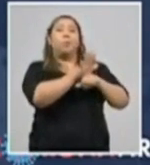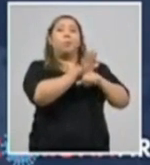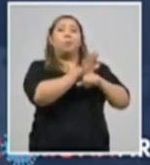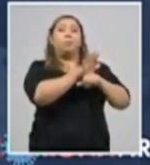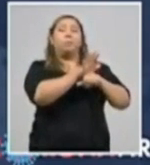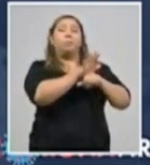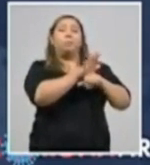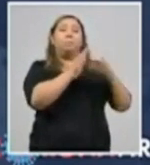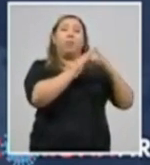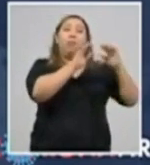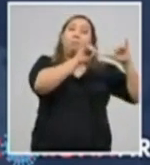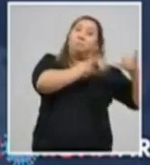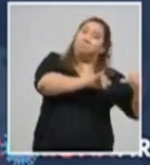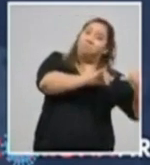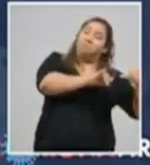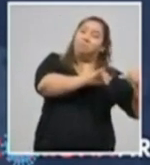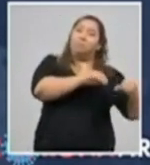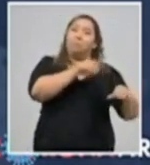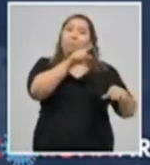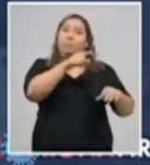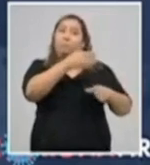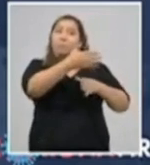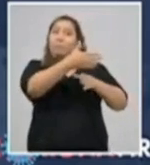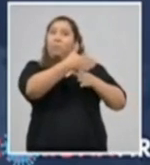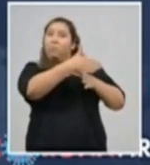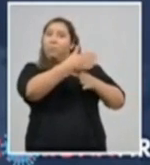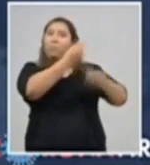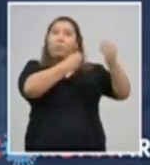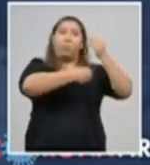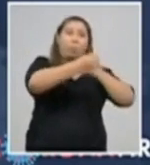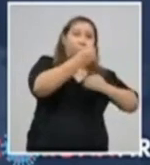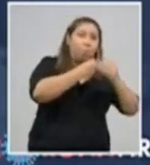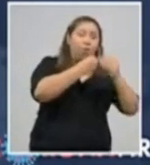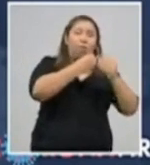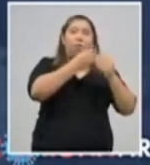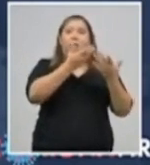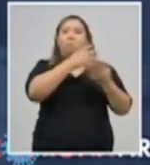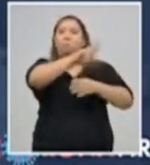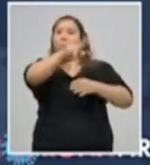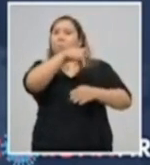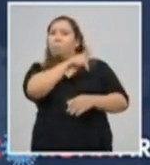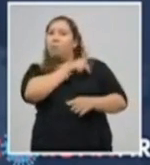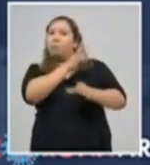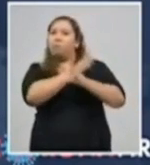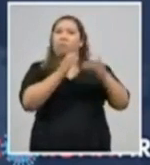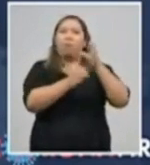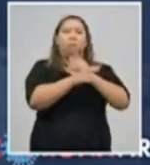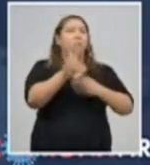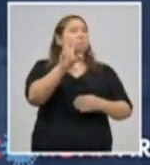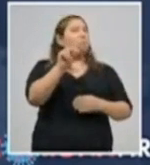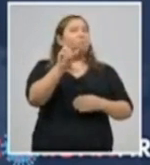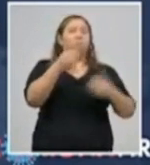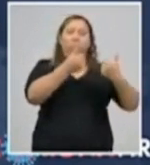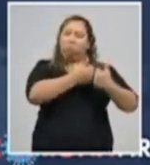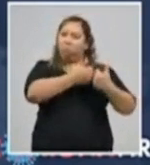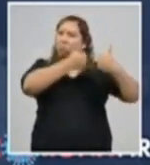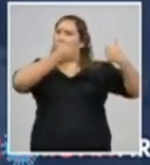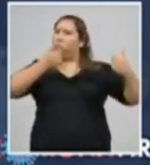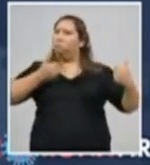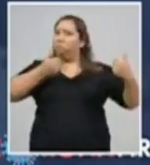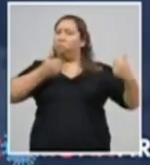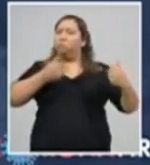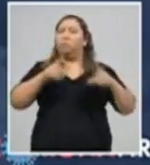No comparta los alimentos, no comparta los utensilios de uso personal. Y también, siempre use la